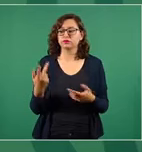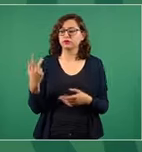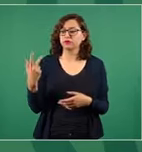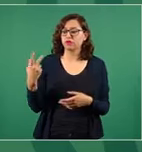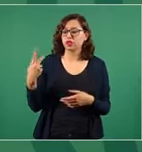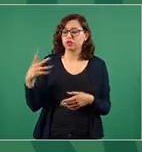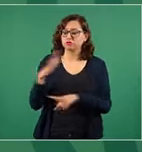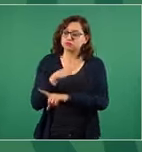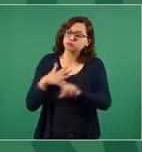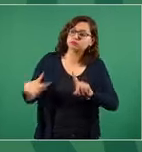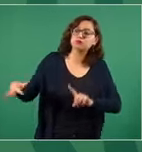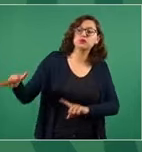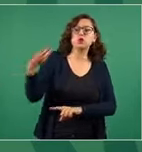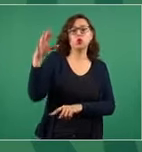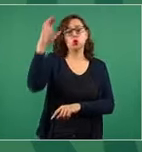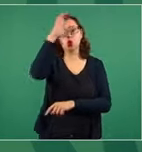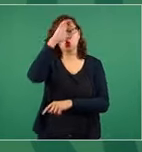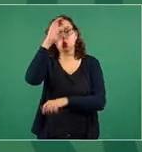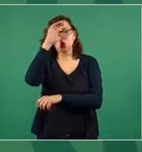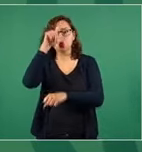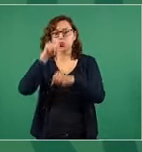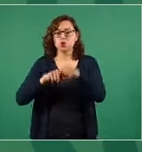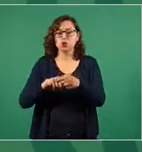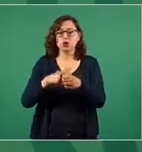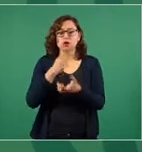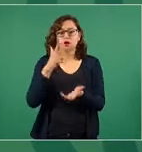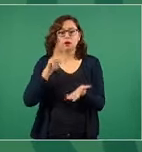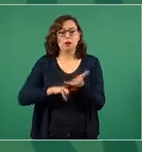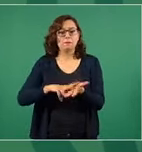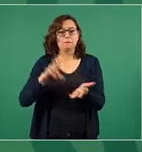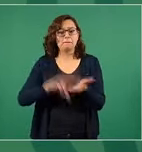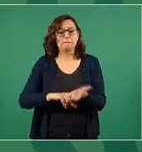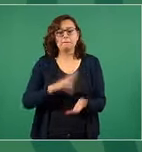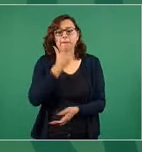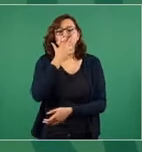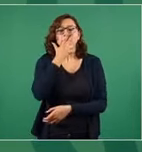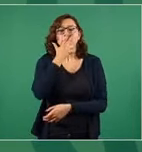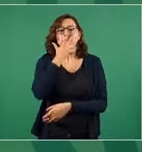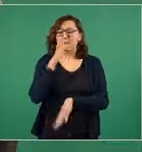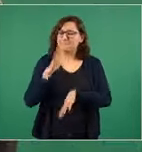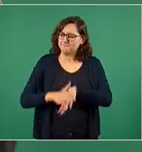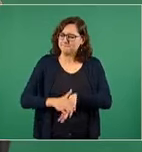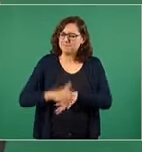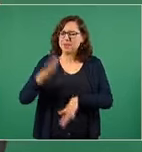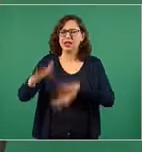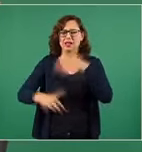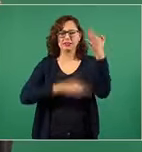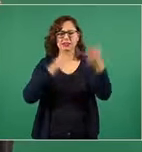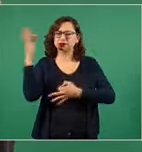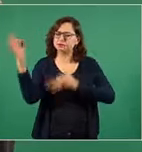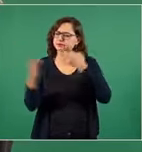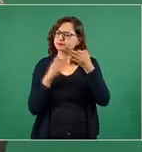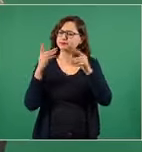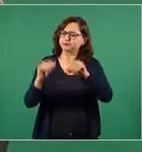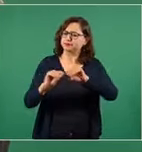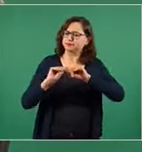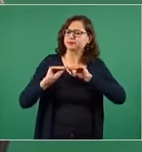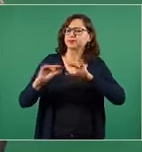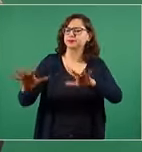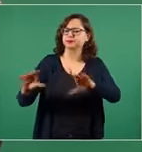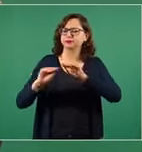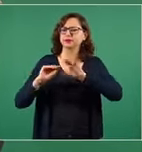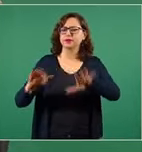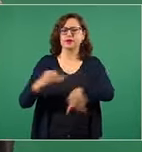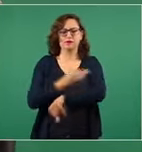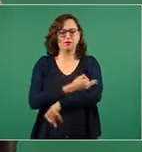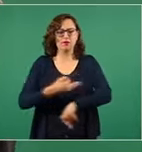culturales que tenemos en las familias, en las comunidades,